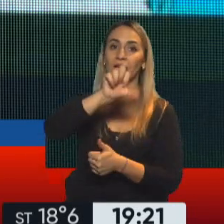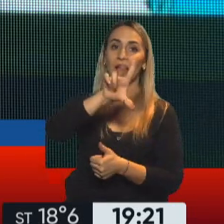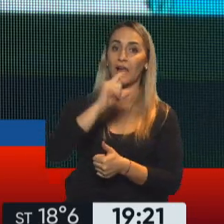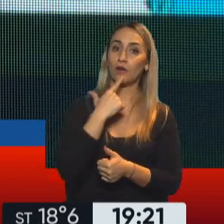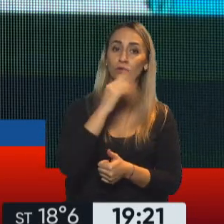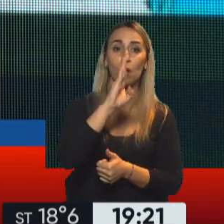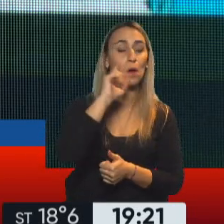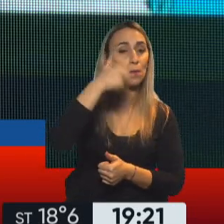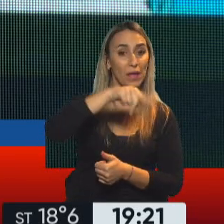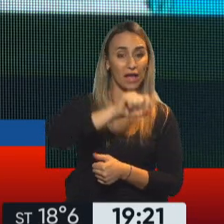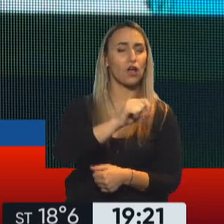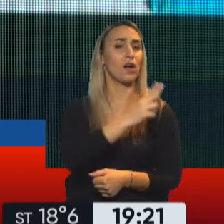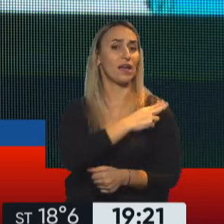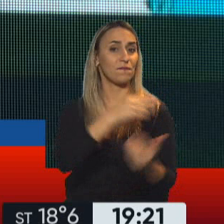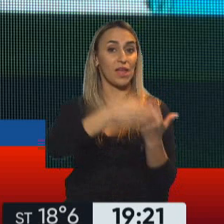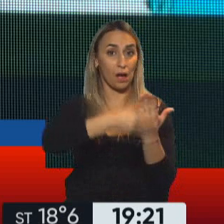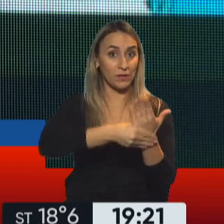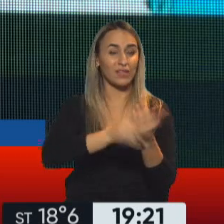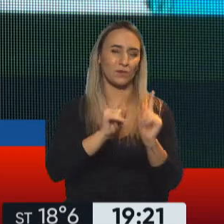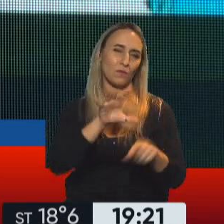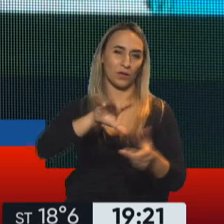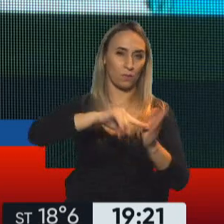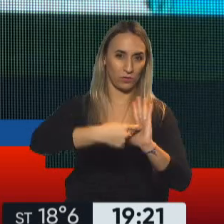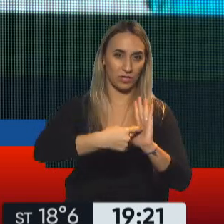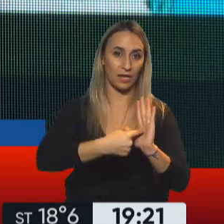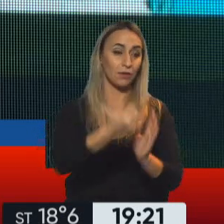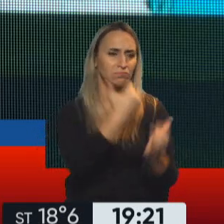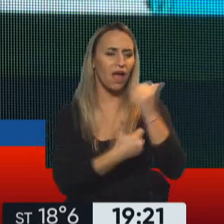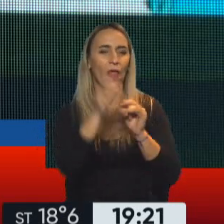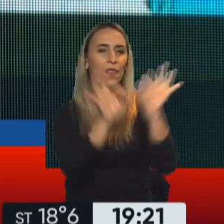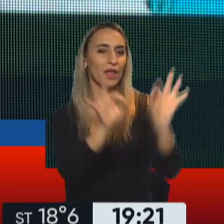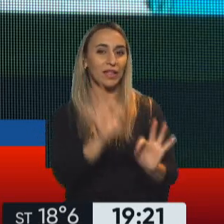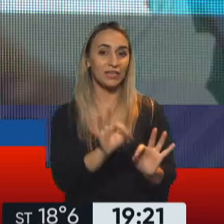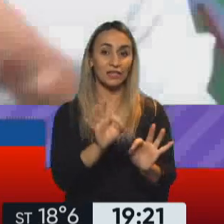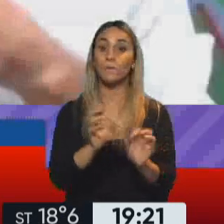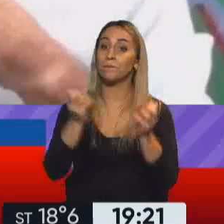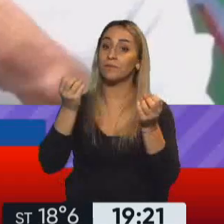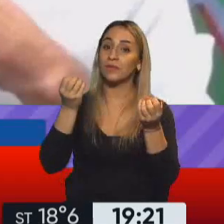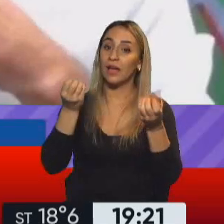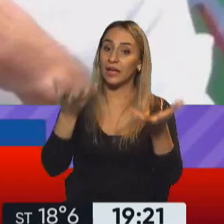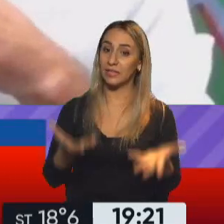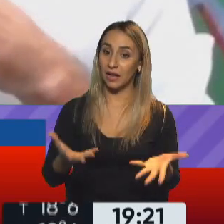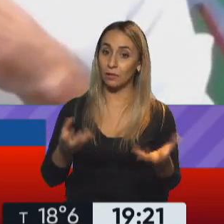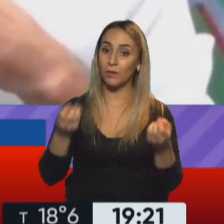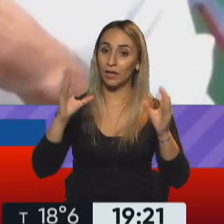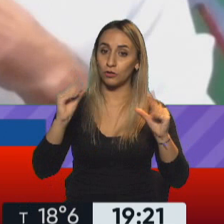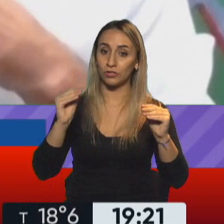gabinete de esa provincia, justamente para conocer más detalles, al menos los que podamos conocer hasta ahora. ¿Cómo está, Carlos Bianco? Buenas noches.